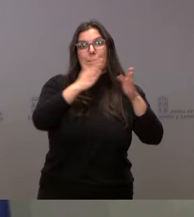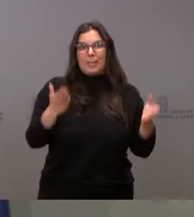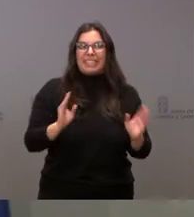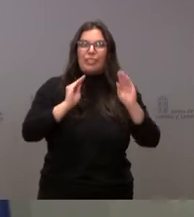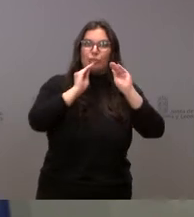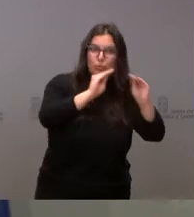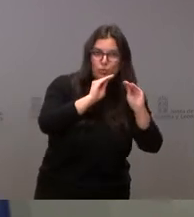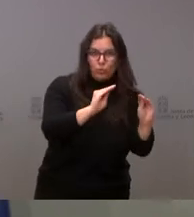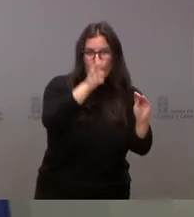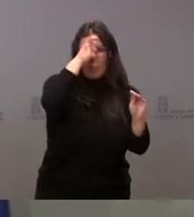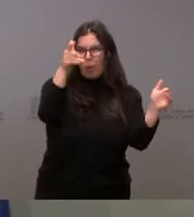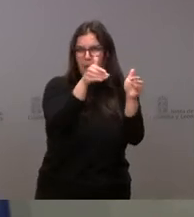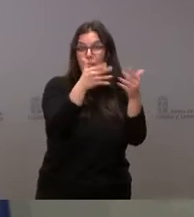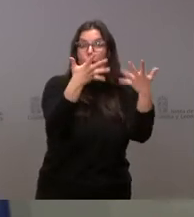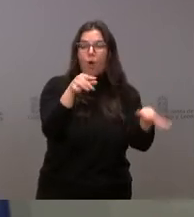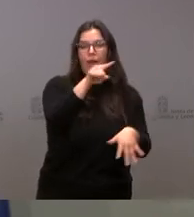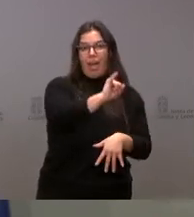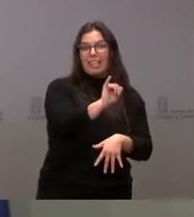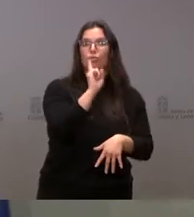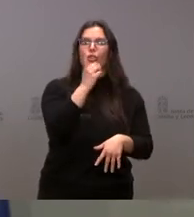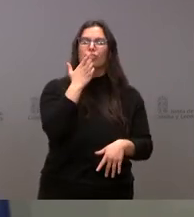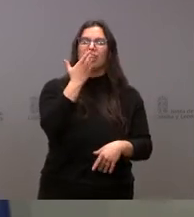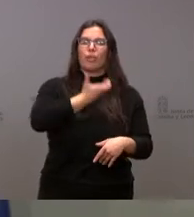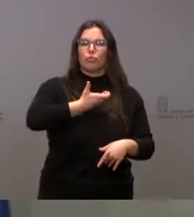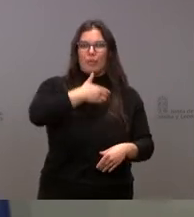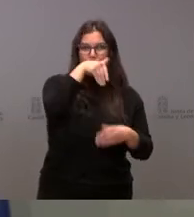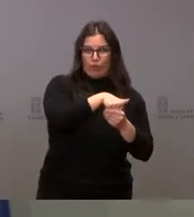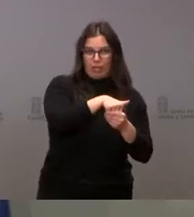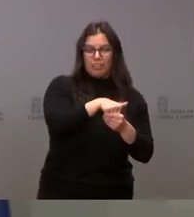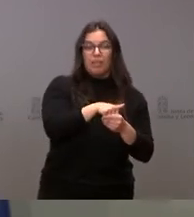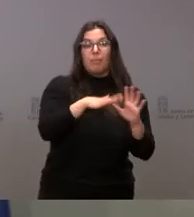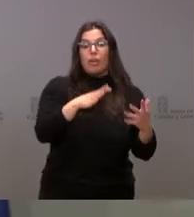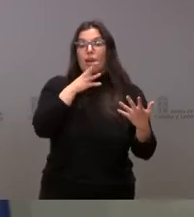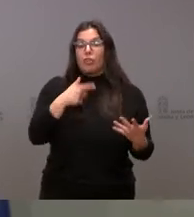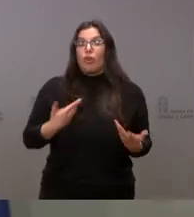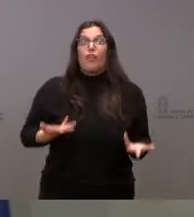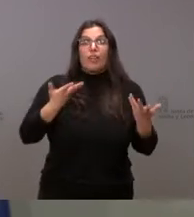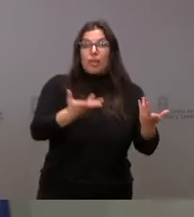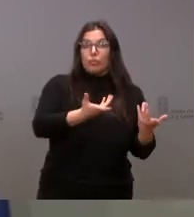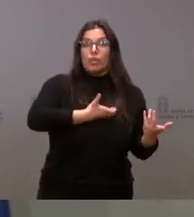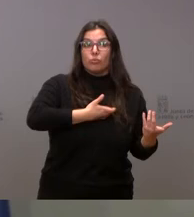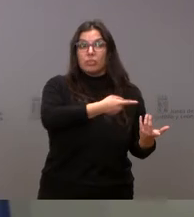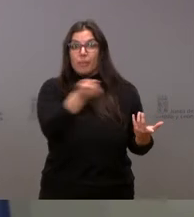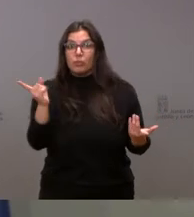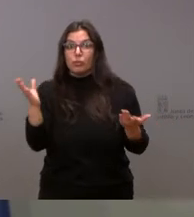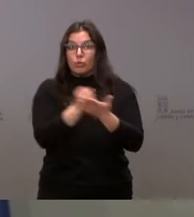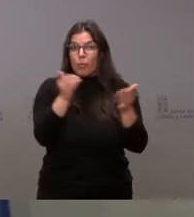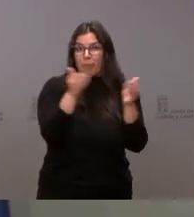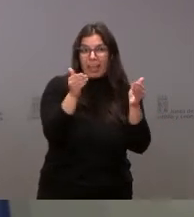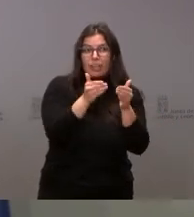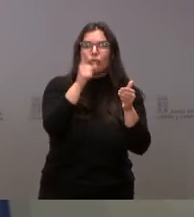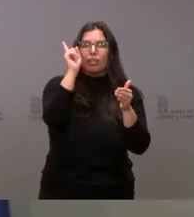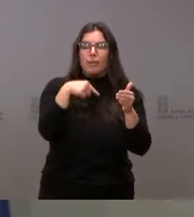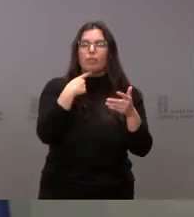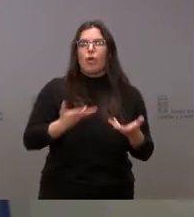mesas en esas localidades. Como consecuencia de este proceso de oferta a los municipios, se va a ofrecer